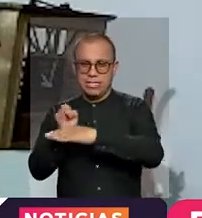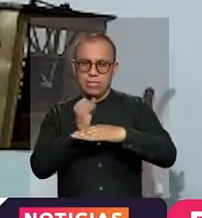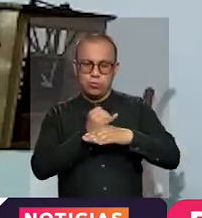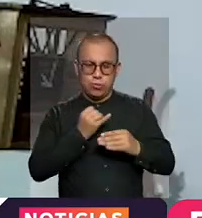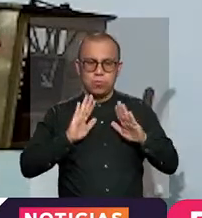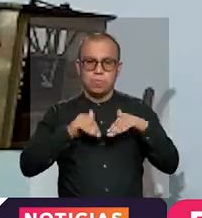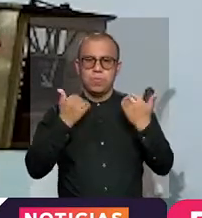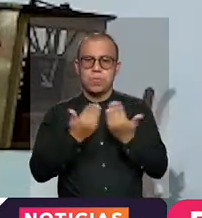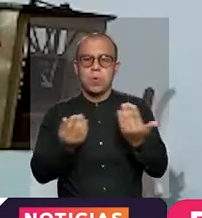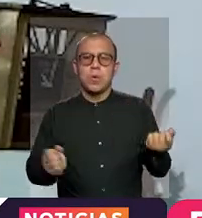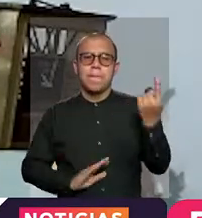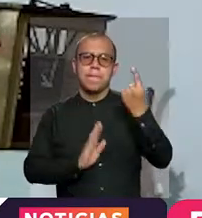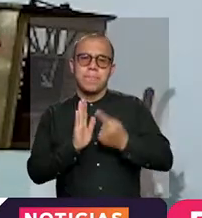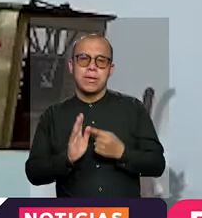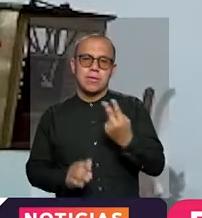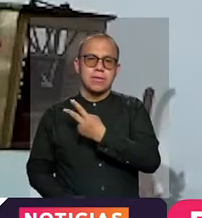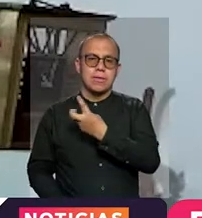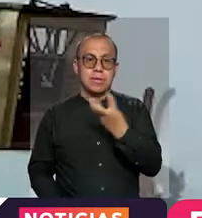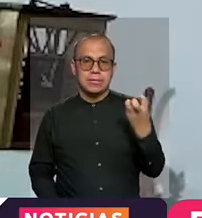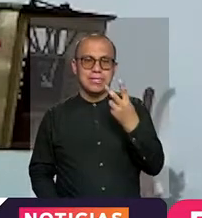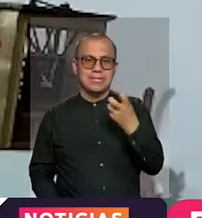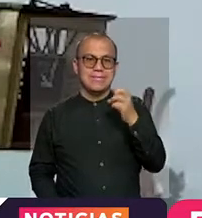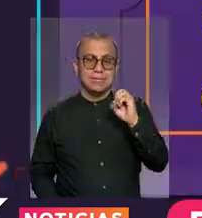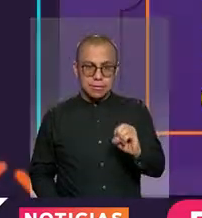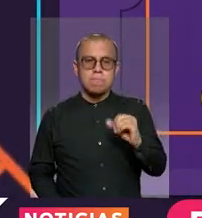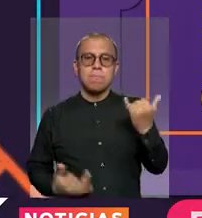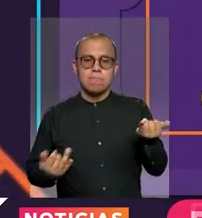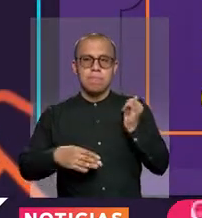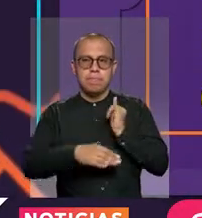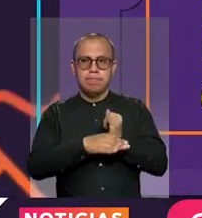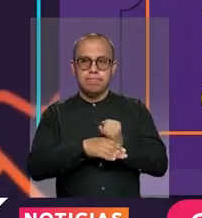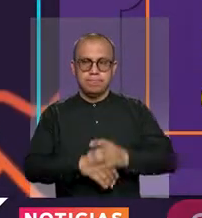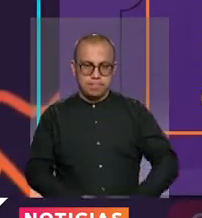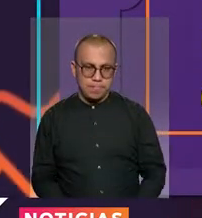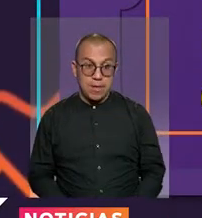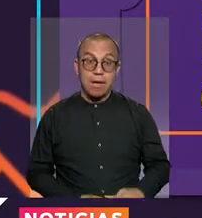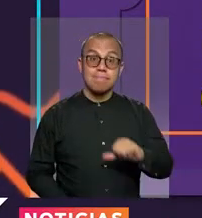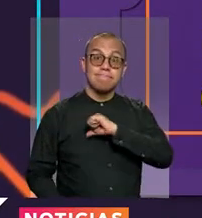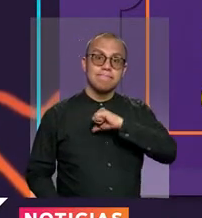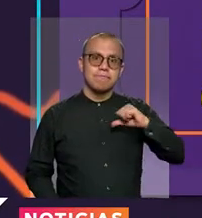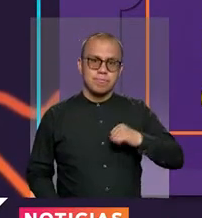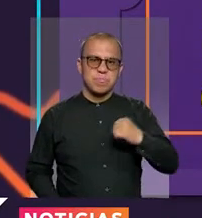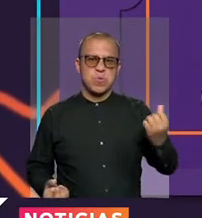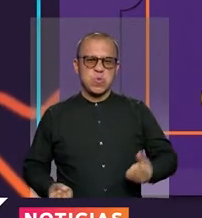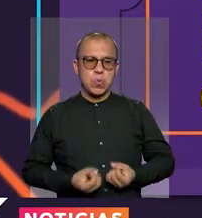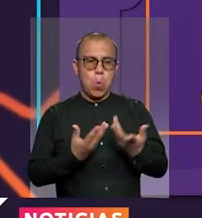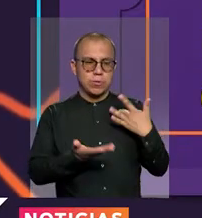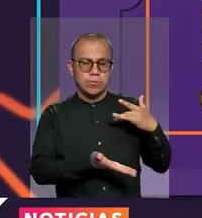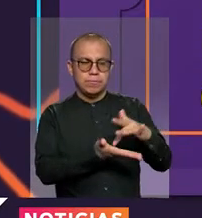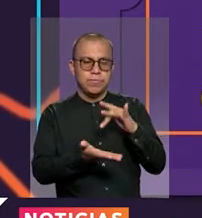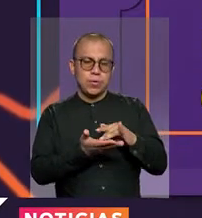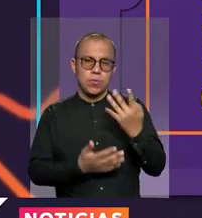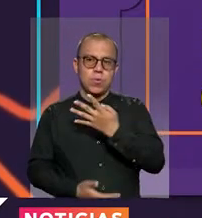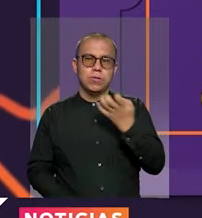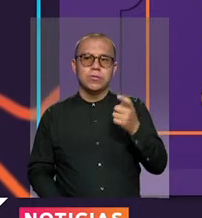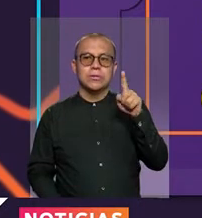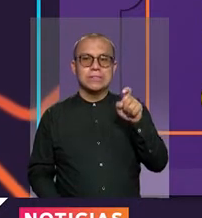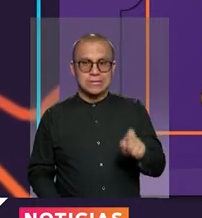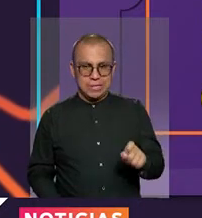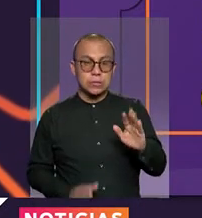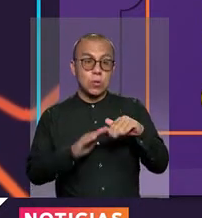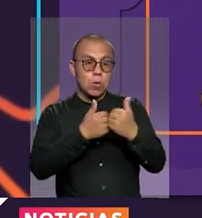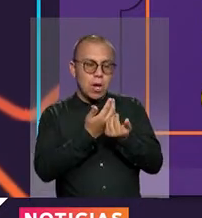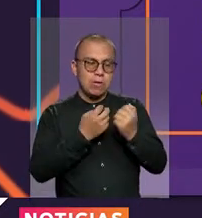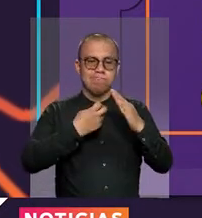tenemos 1.370 instituciones educativas. Mientras que en el sector privado se encuentran en alternancia 406 jardines y